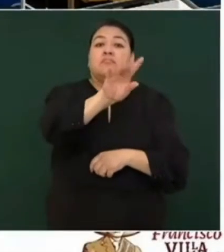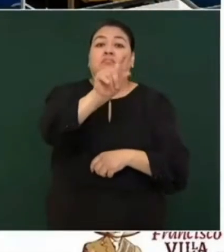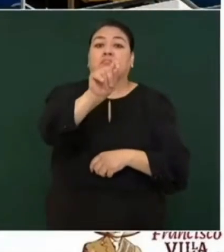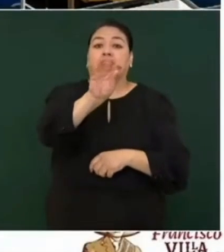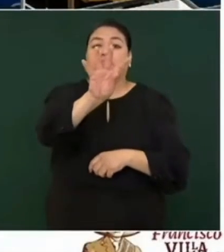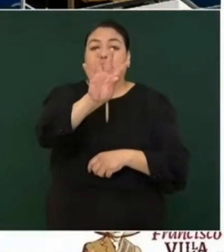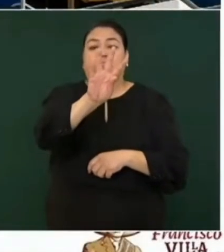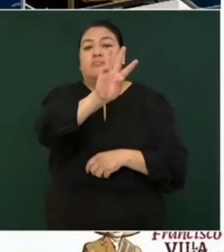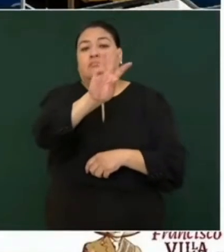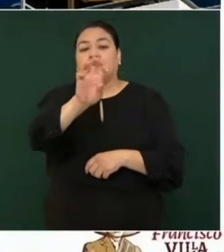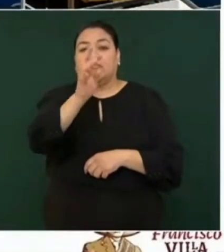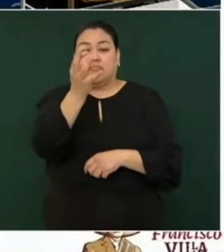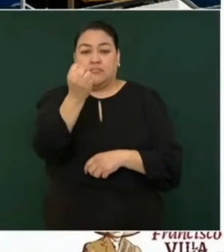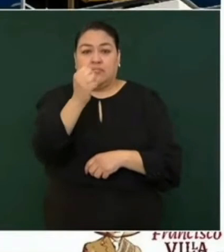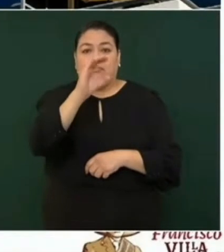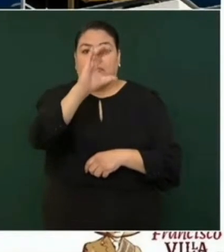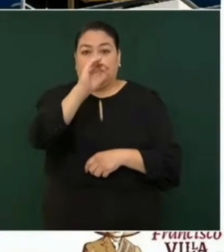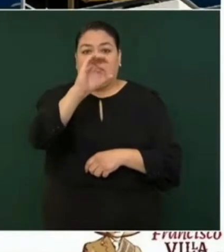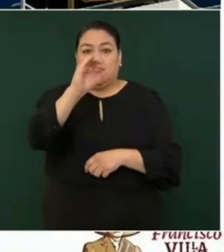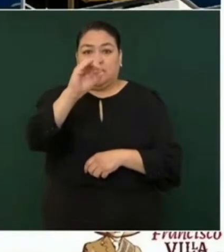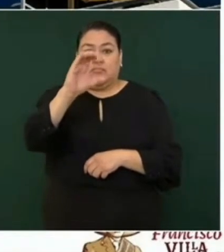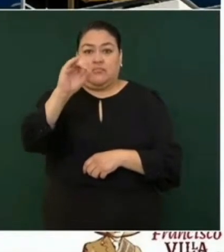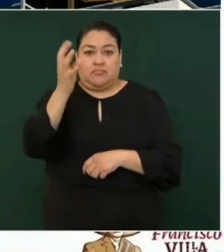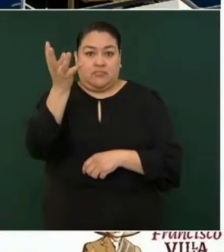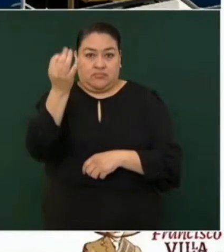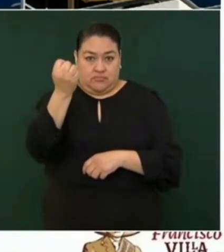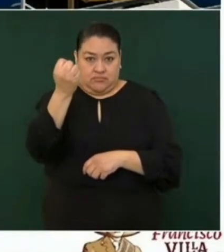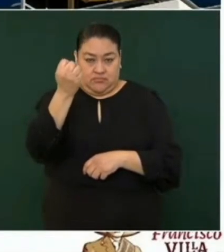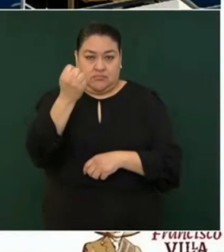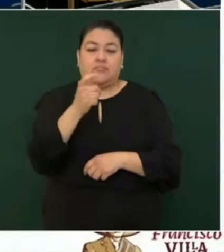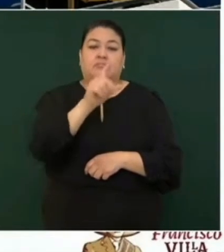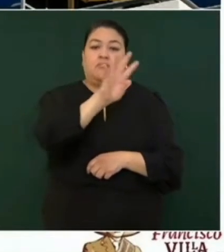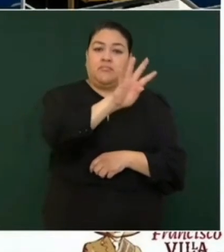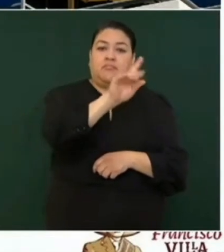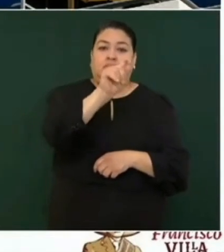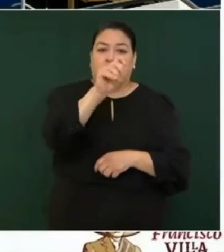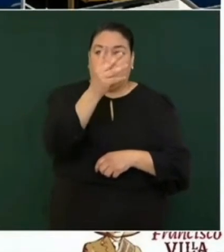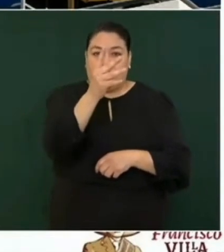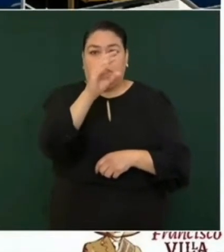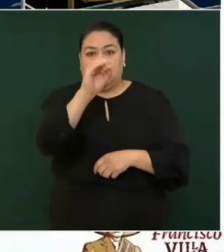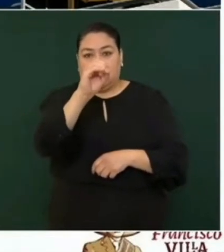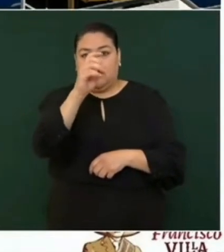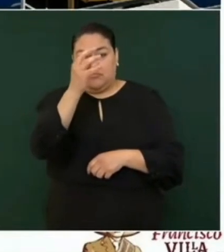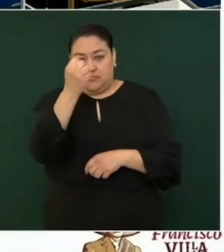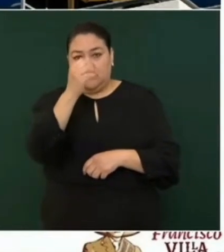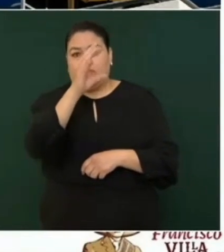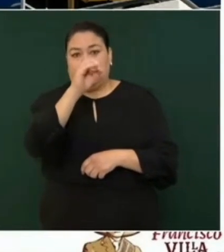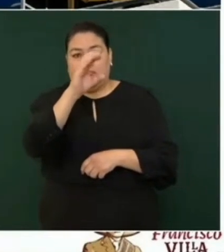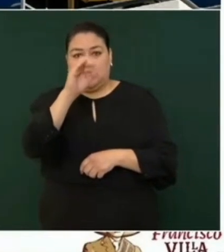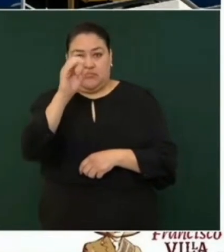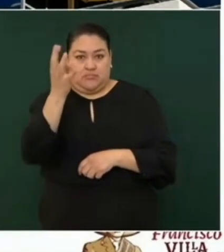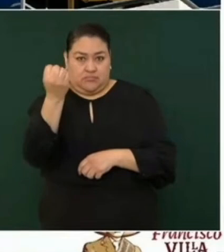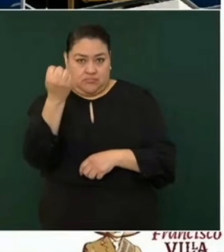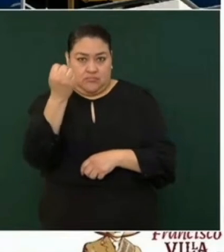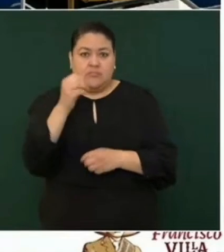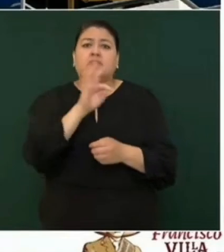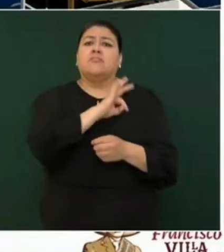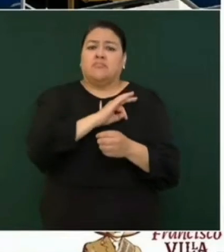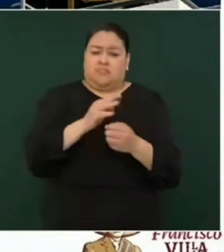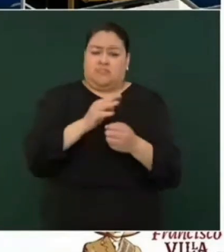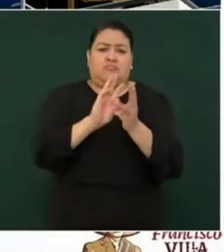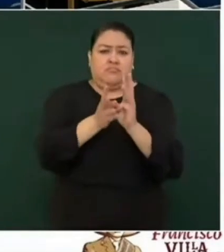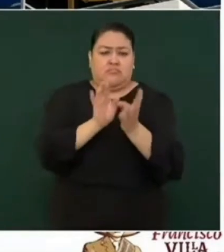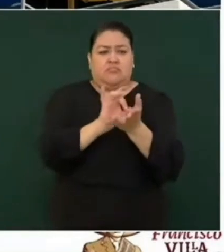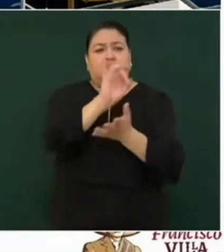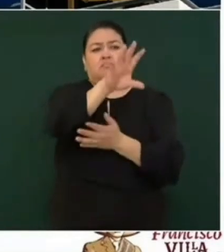-309-0009 424-309-0009 las citas en los